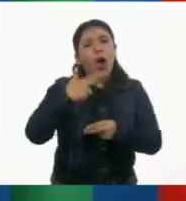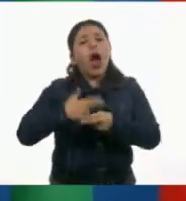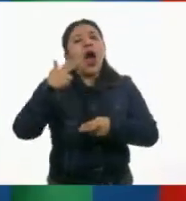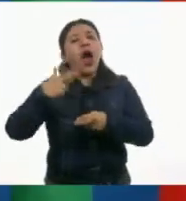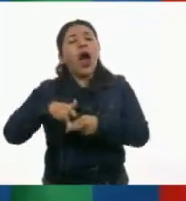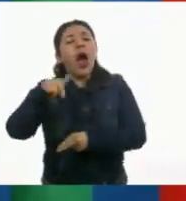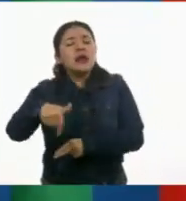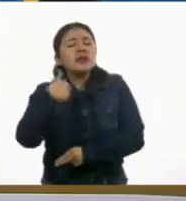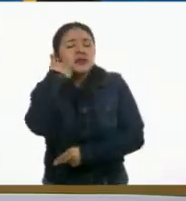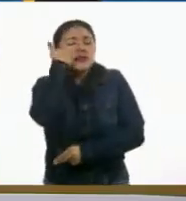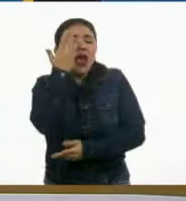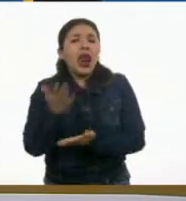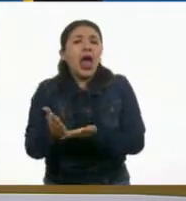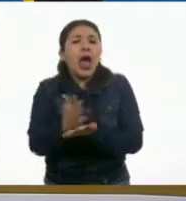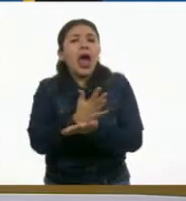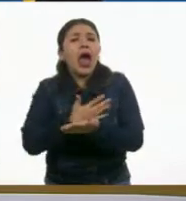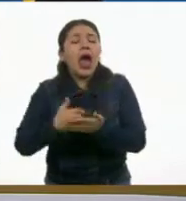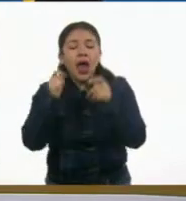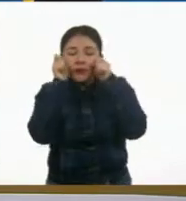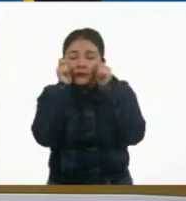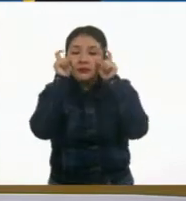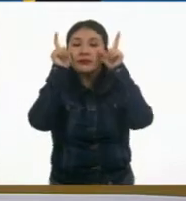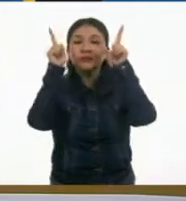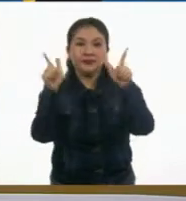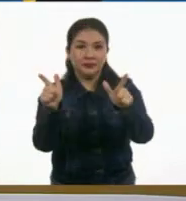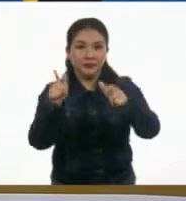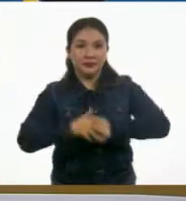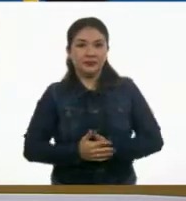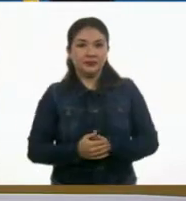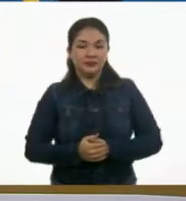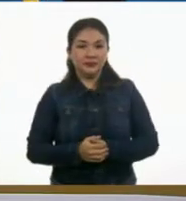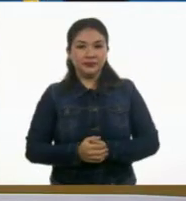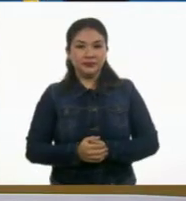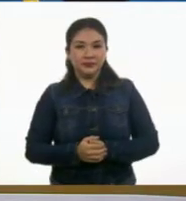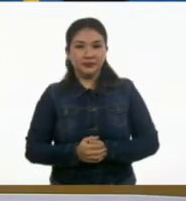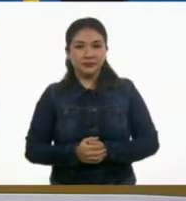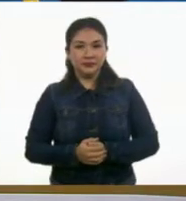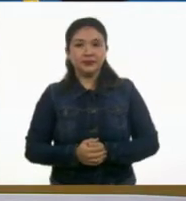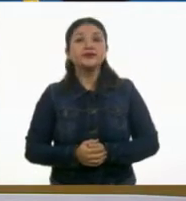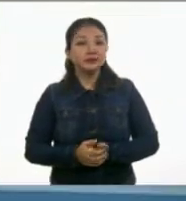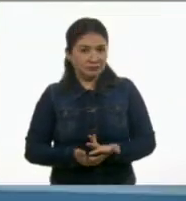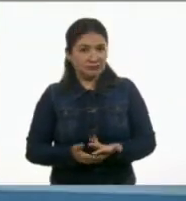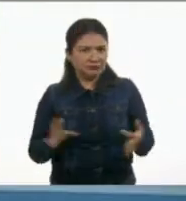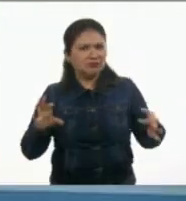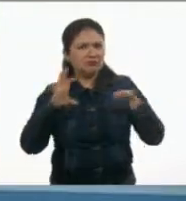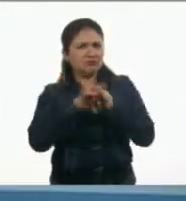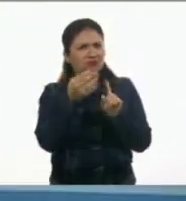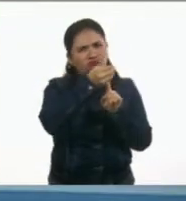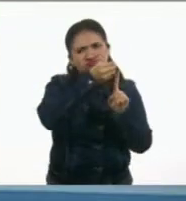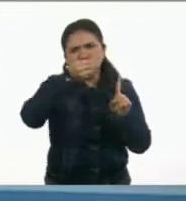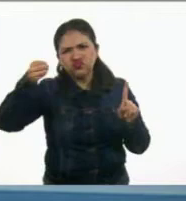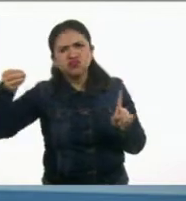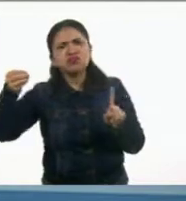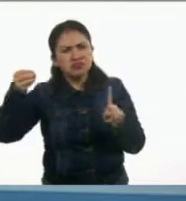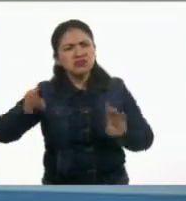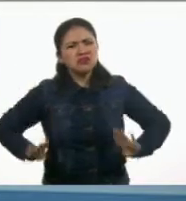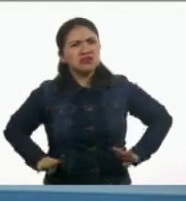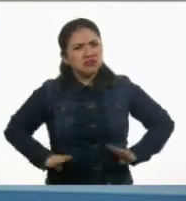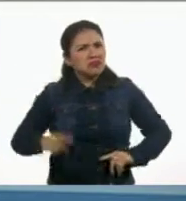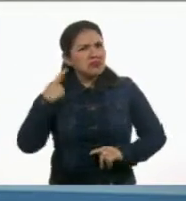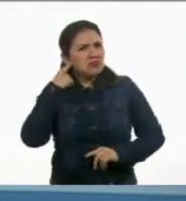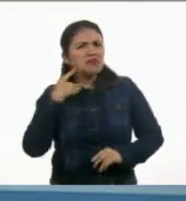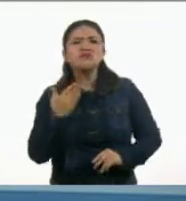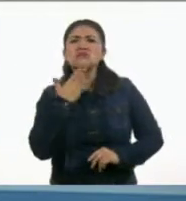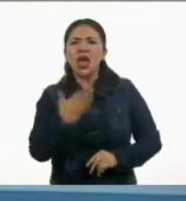se les ocurre a una de ellas despertarse. ¿Tiene coherencia? Sí, sí tiene